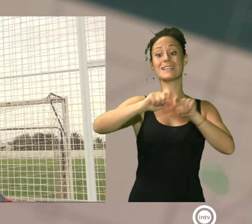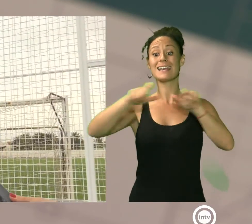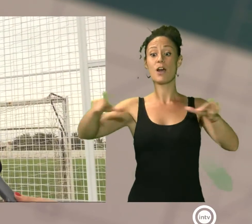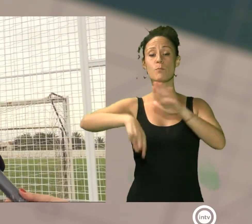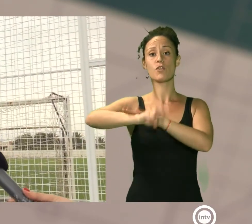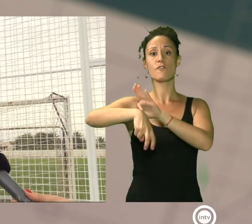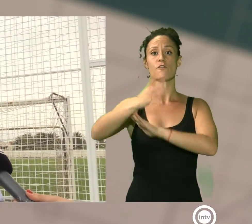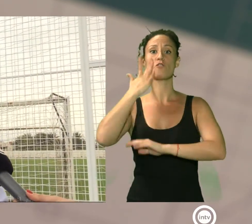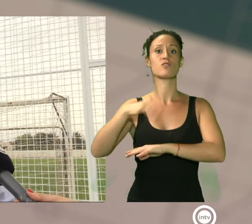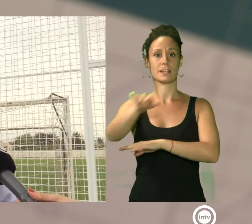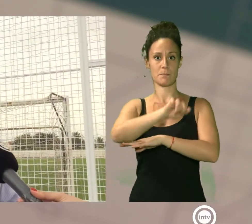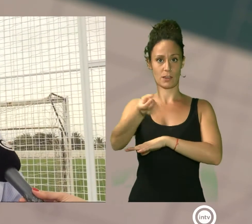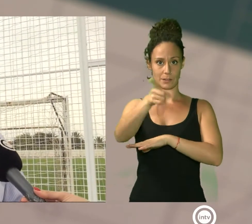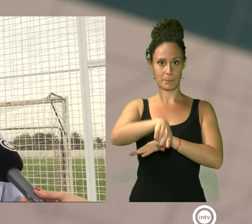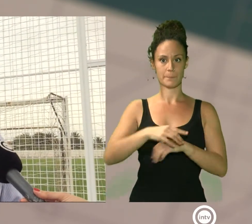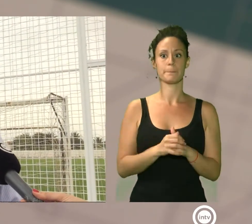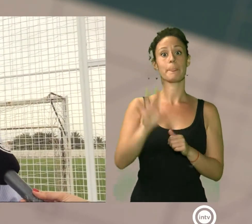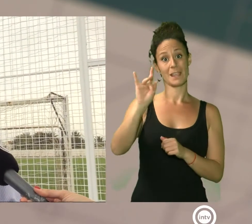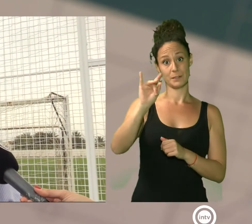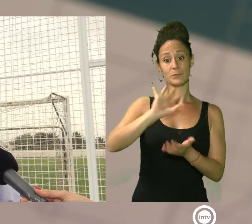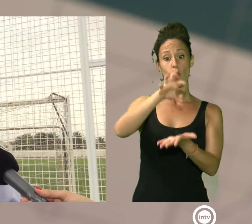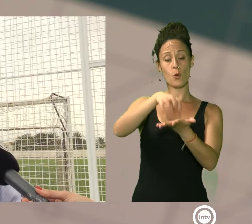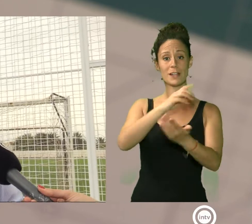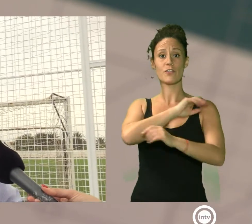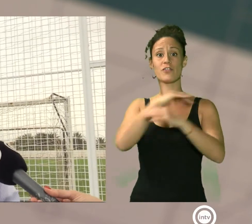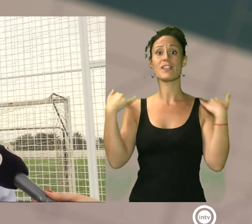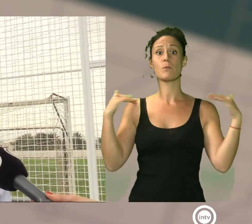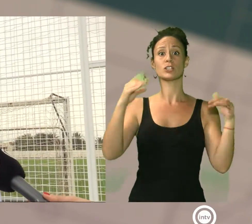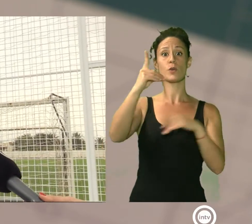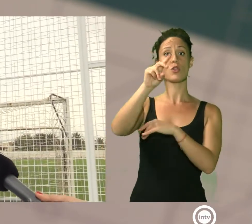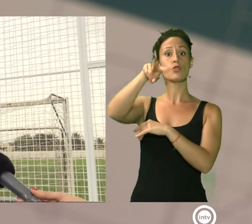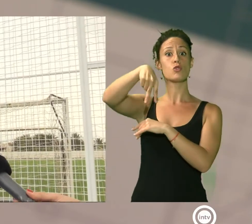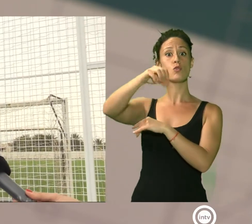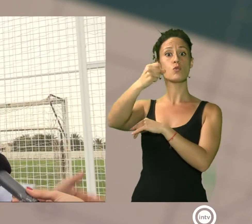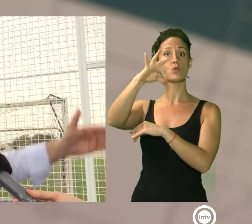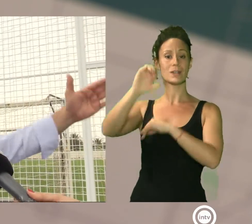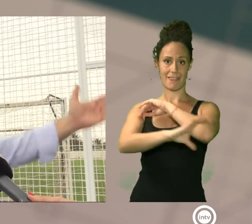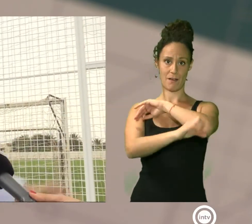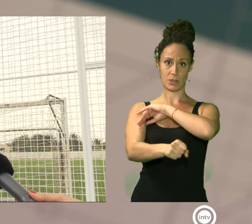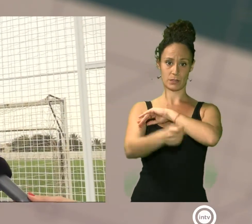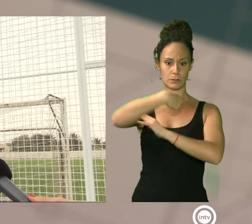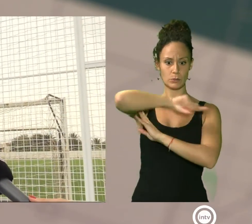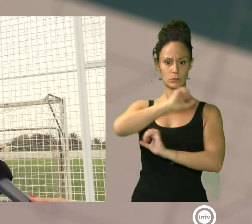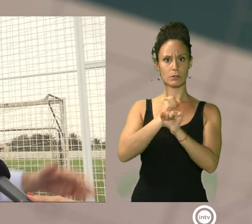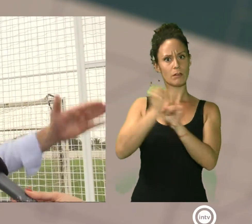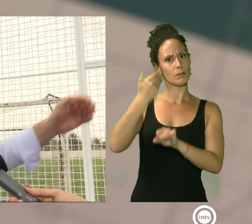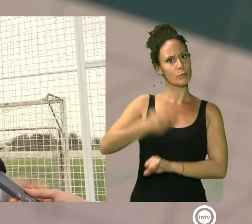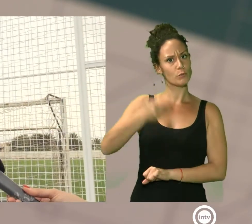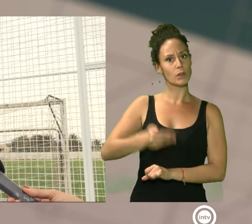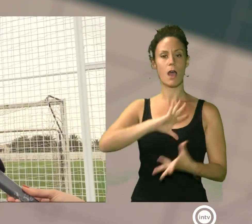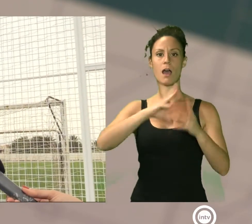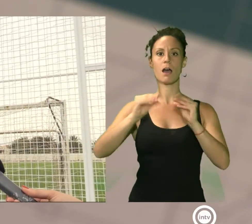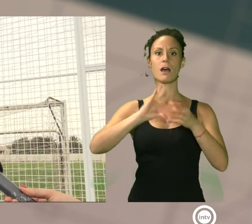verdad es que hoy nos encontramos en el complejo deportivo Las Dunas de Cabo de Gata, donde hemos hecho una actuación bastante importante, actuaciones que han supuesto la